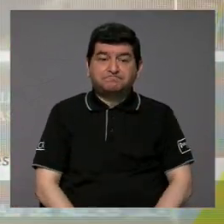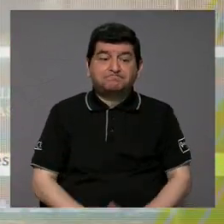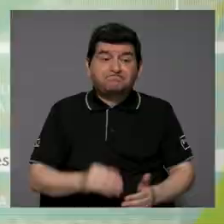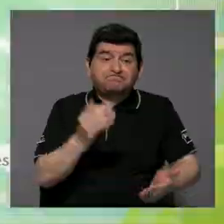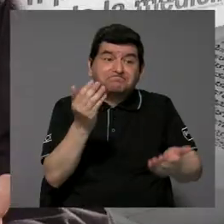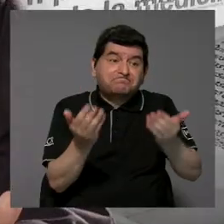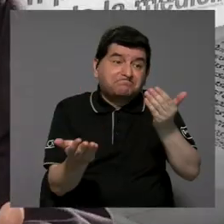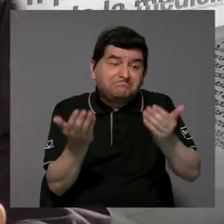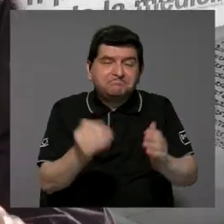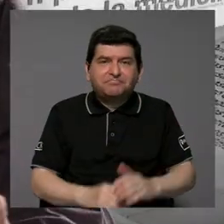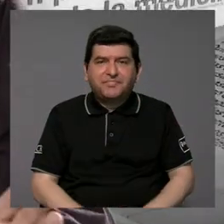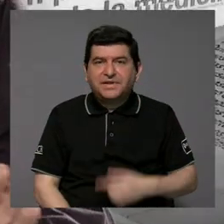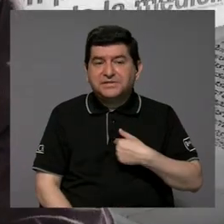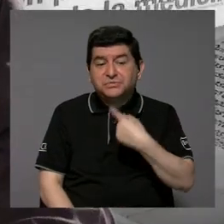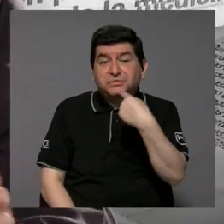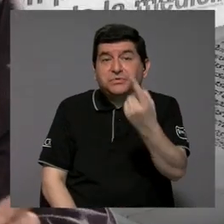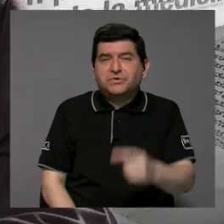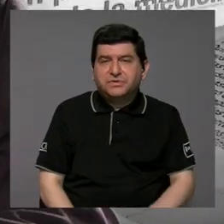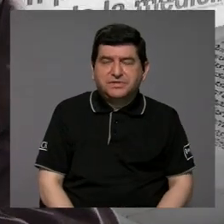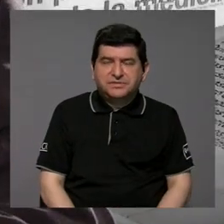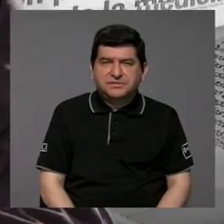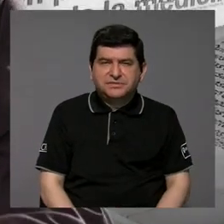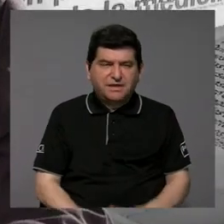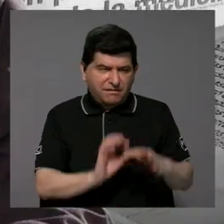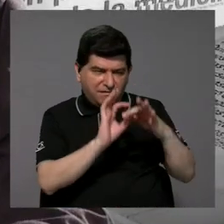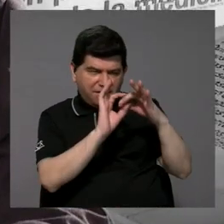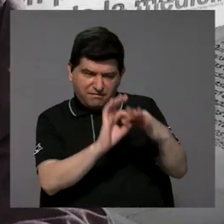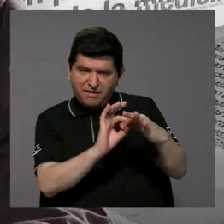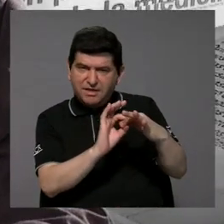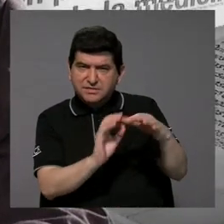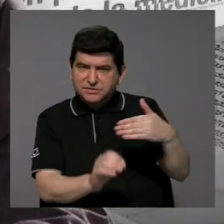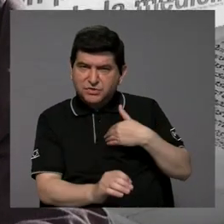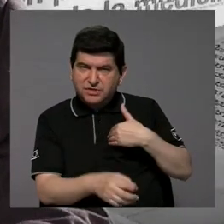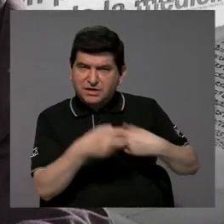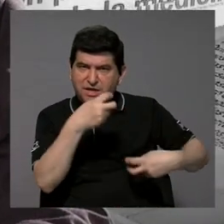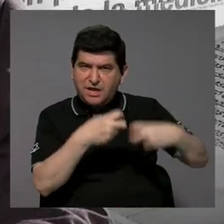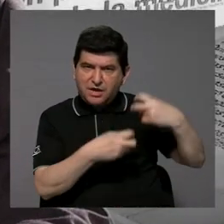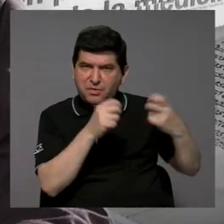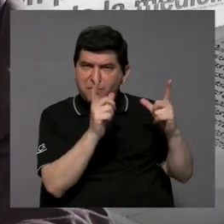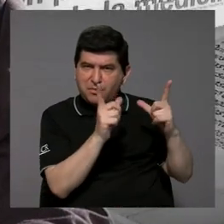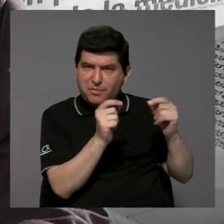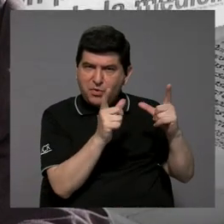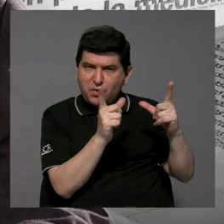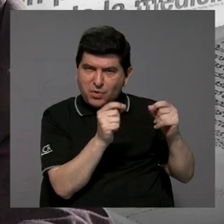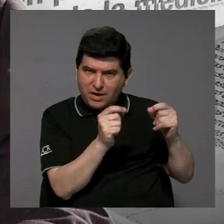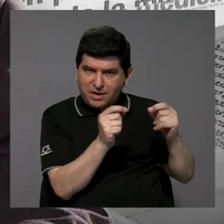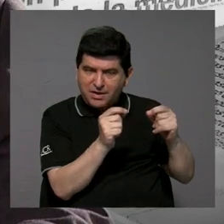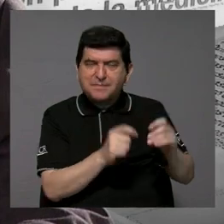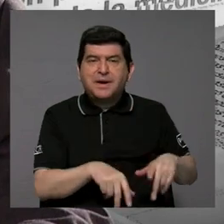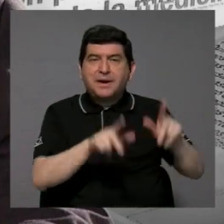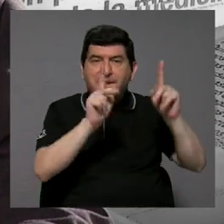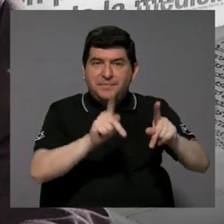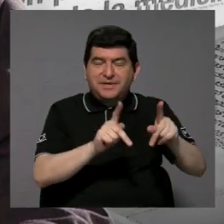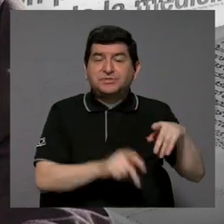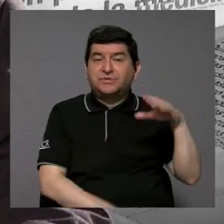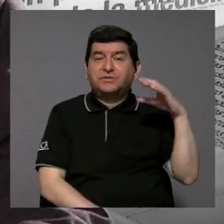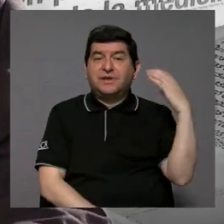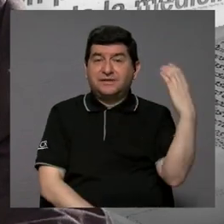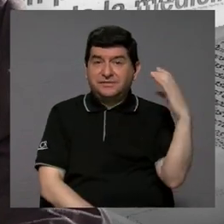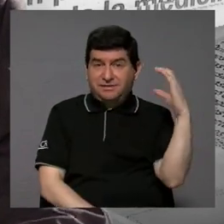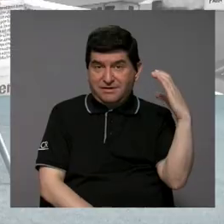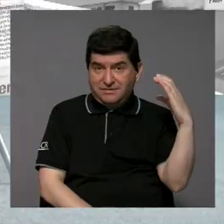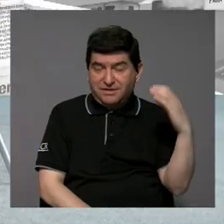Tal vez uno dice, bueno, habrá algún enlace entre los problemas de cáncer que tienen los habitantes de